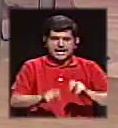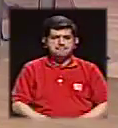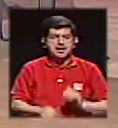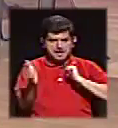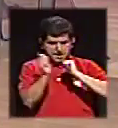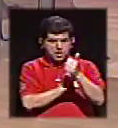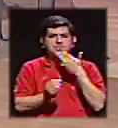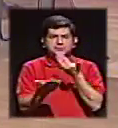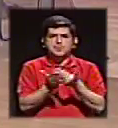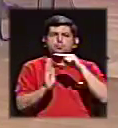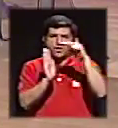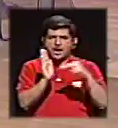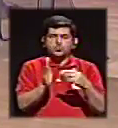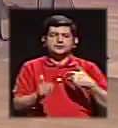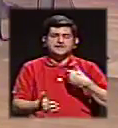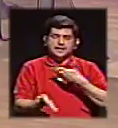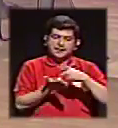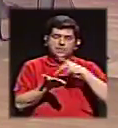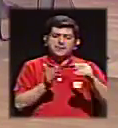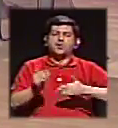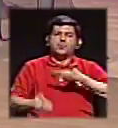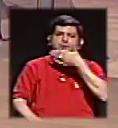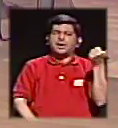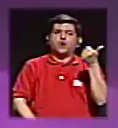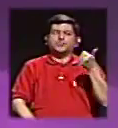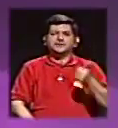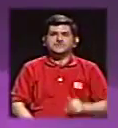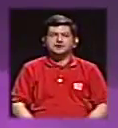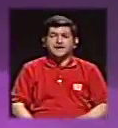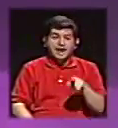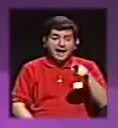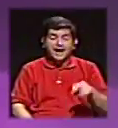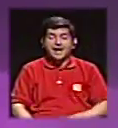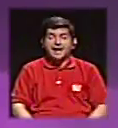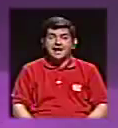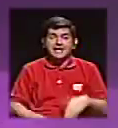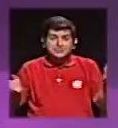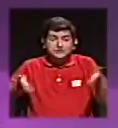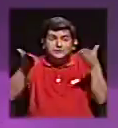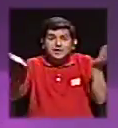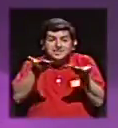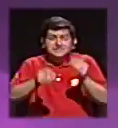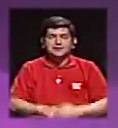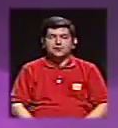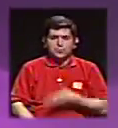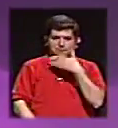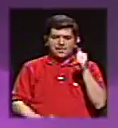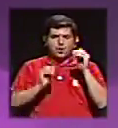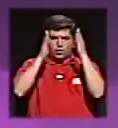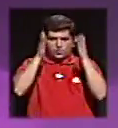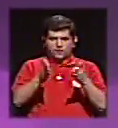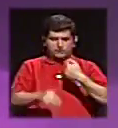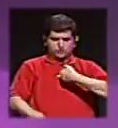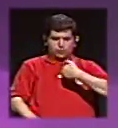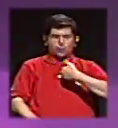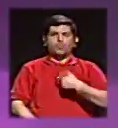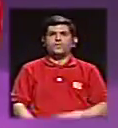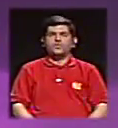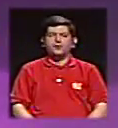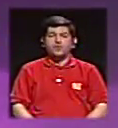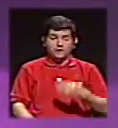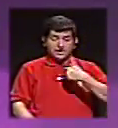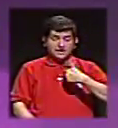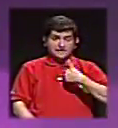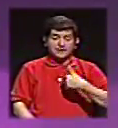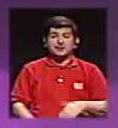y lo pasen con buena nota, van a tener mejor salario. Entonces, hay un incentivo, hay un estímulo por ser mejor profesor y mejor maestro. Y obviamente